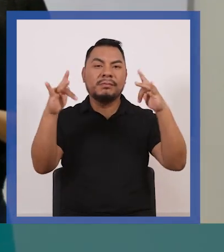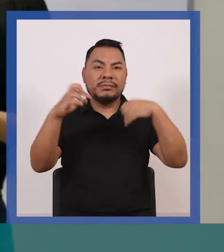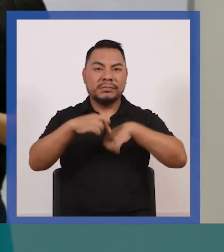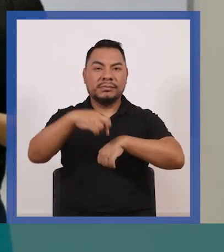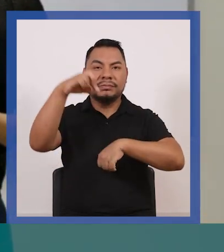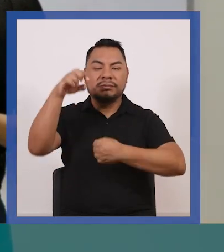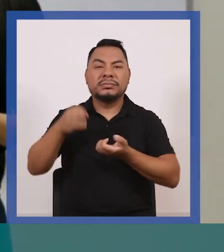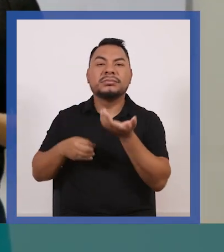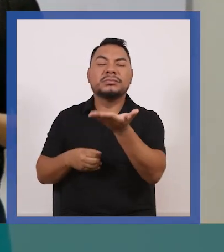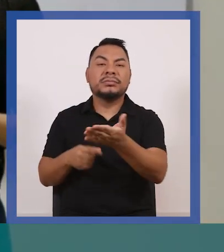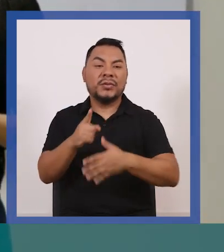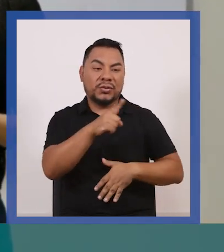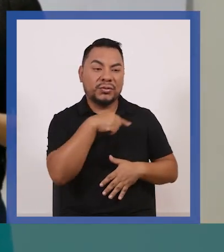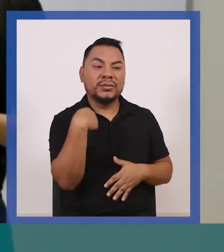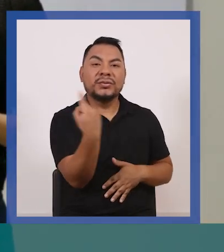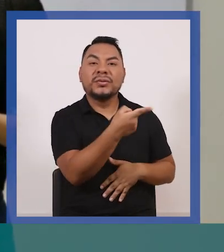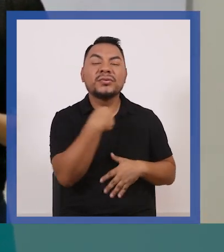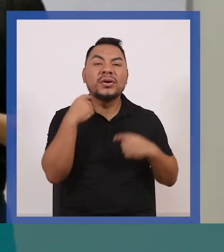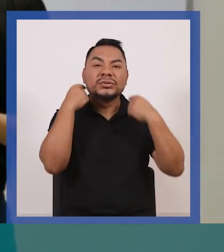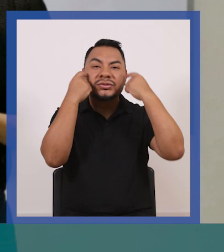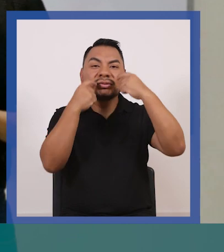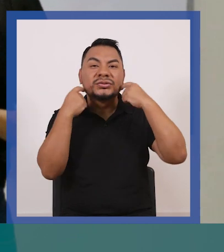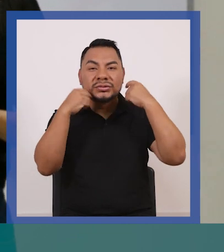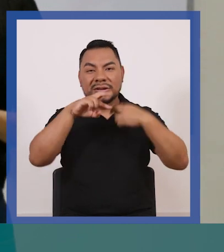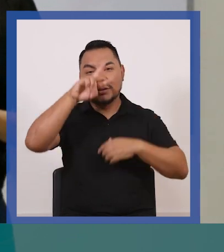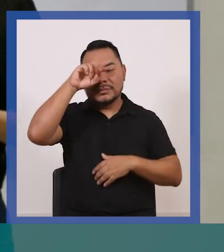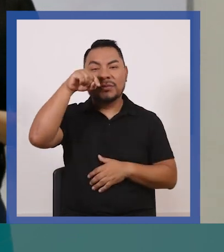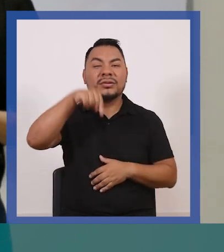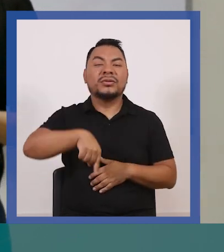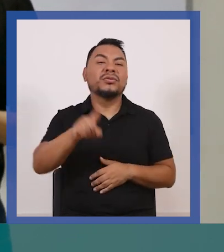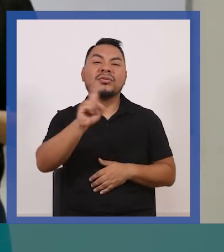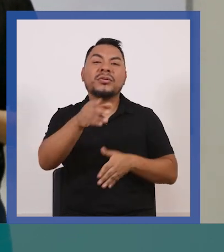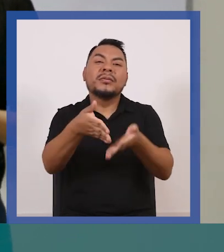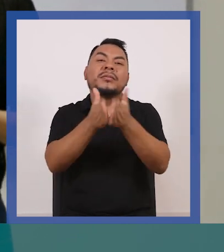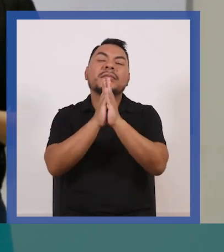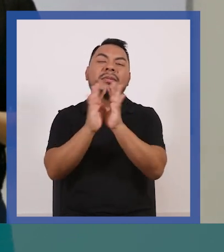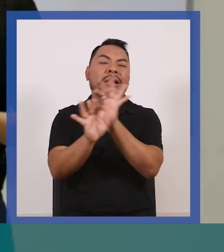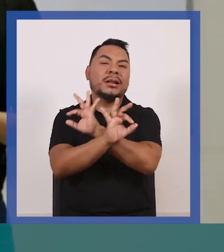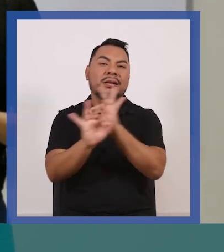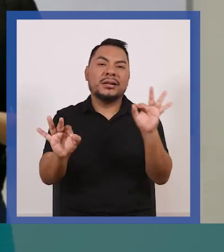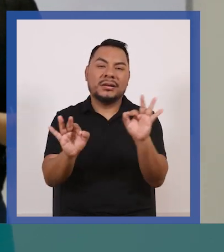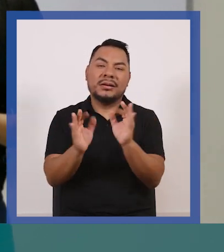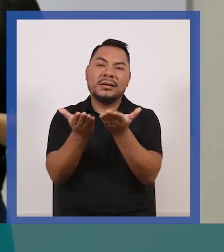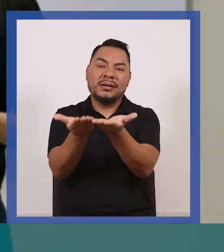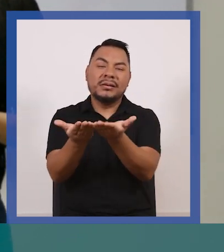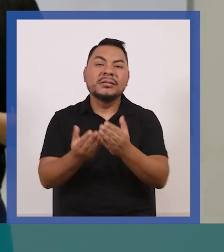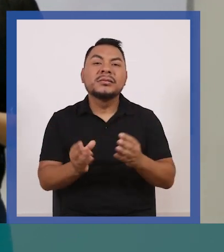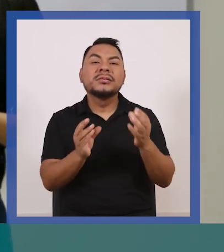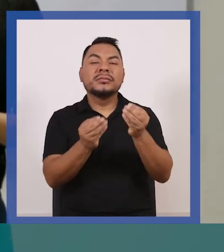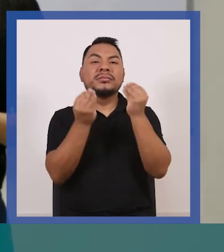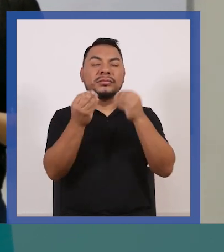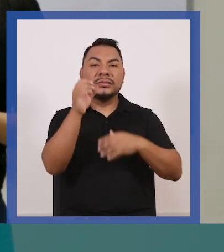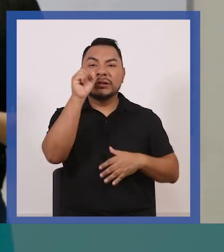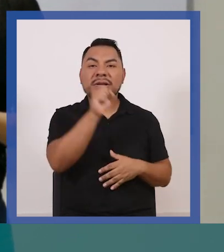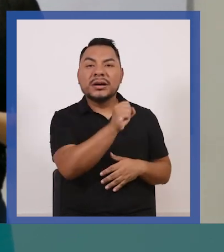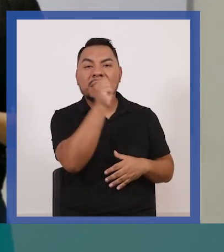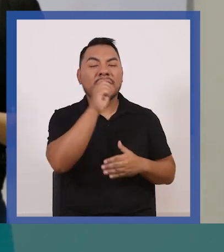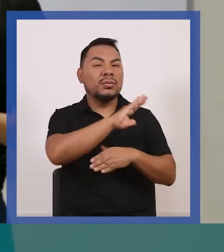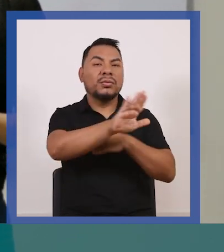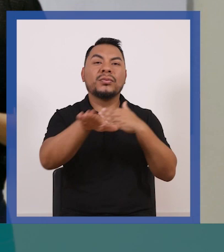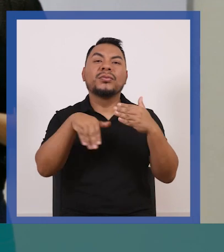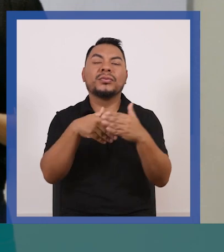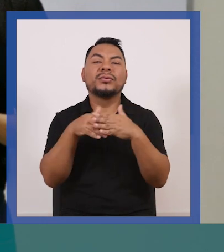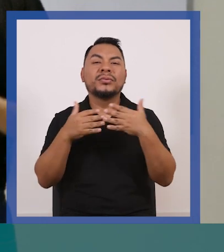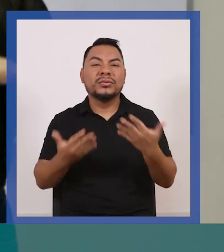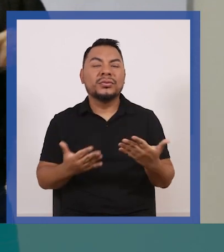Nosotros los cholos no pedimos nada pues faltando